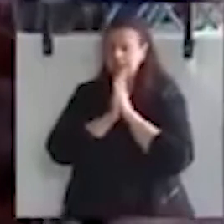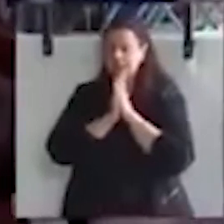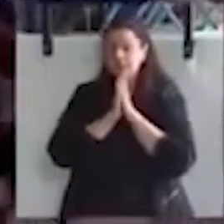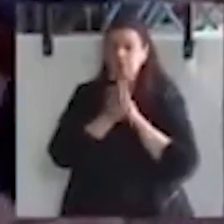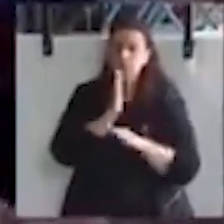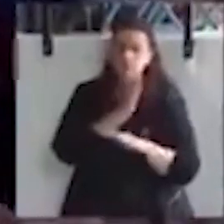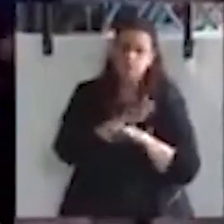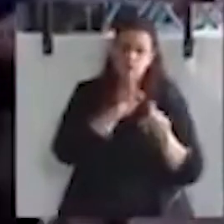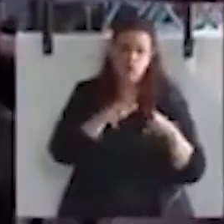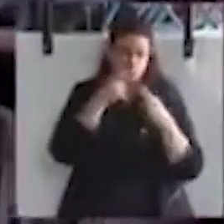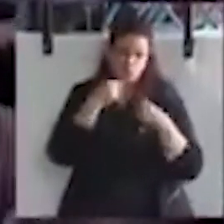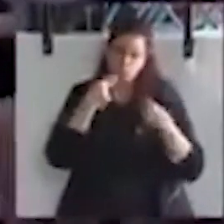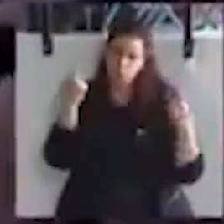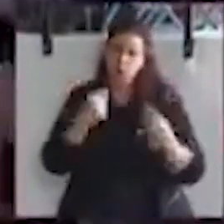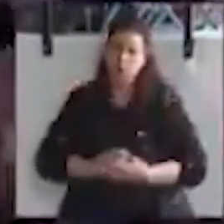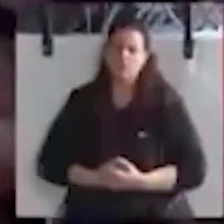tempranas edades.